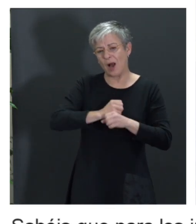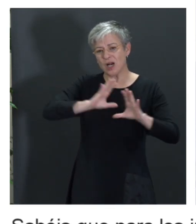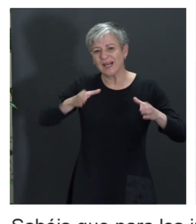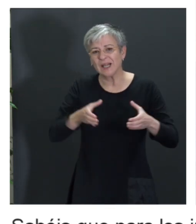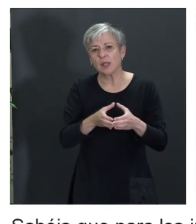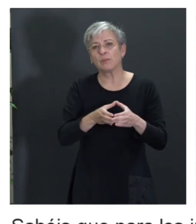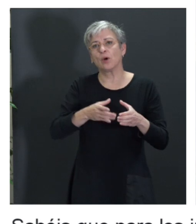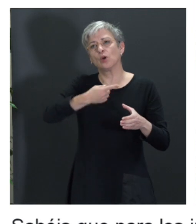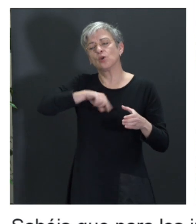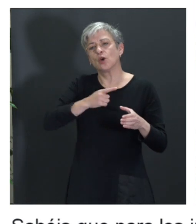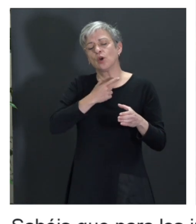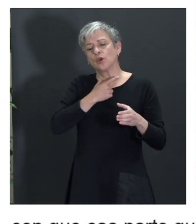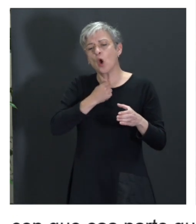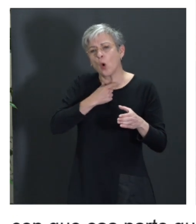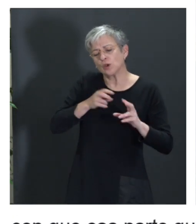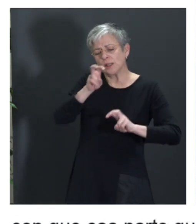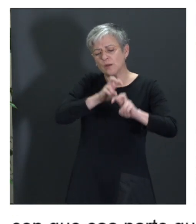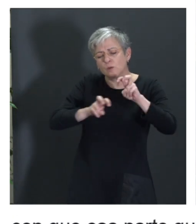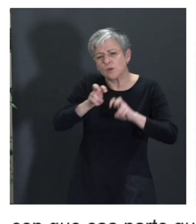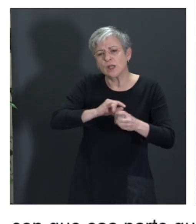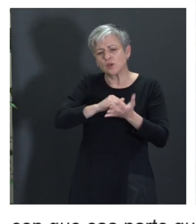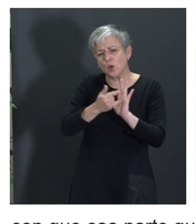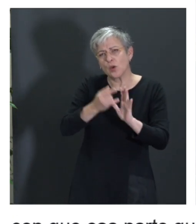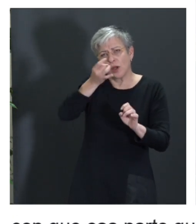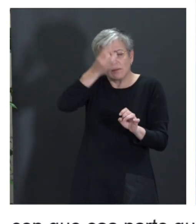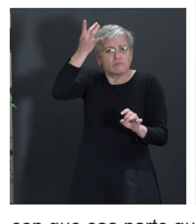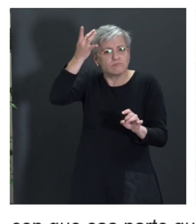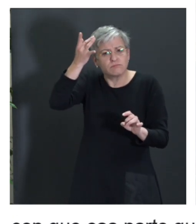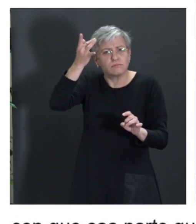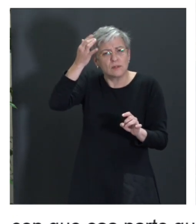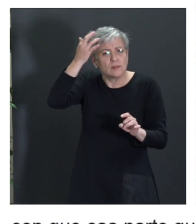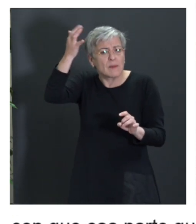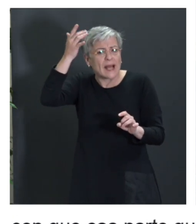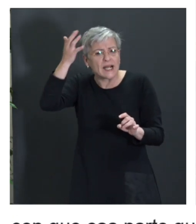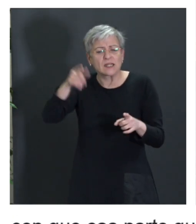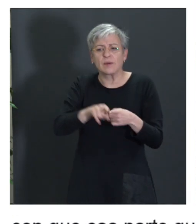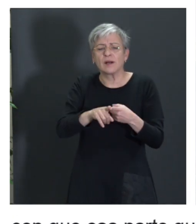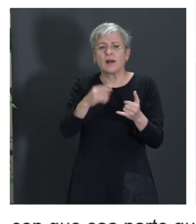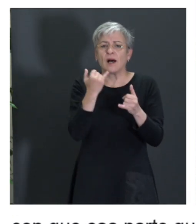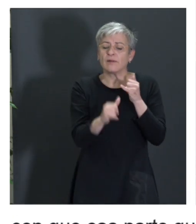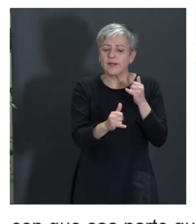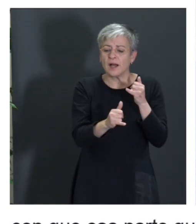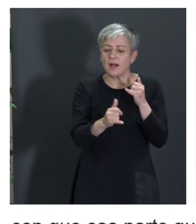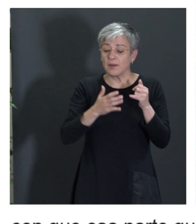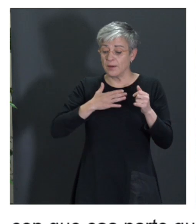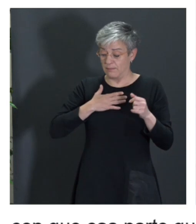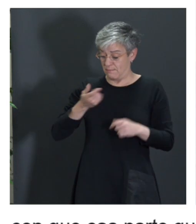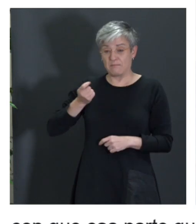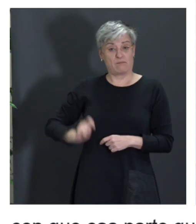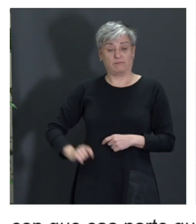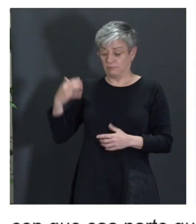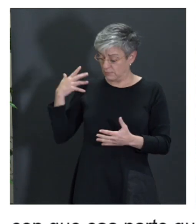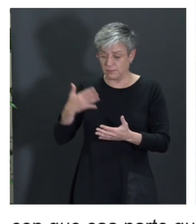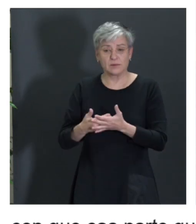encontrar soluciones imaginativas, ¿no?, pues al final me he encontrado que a lo largo de mi vida profesional,